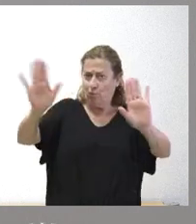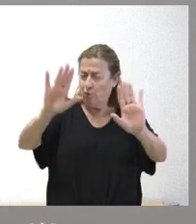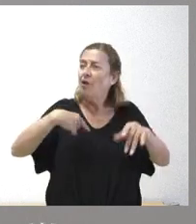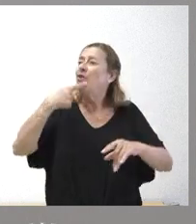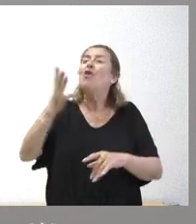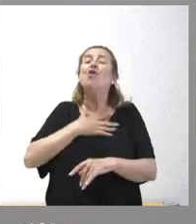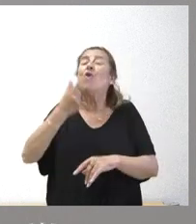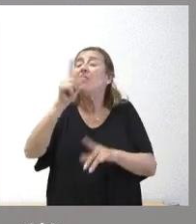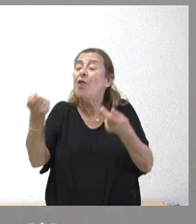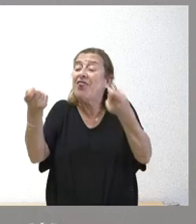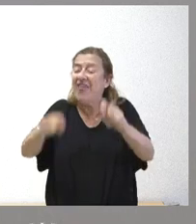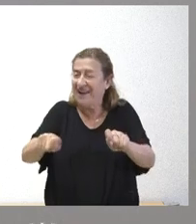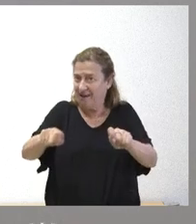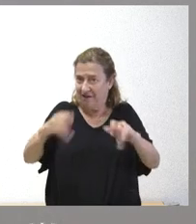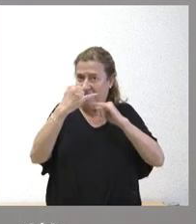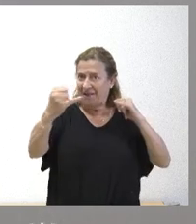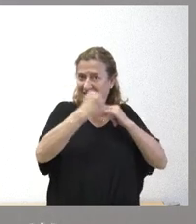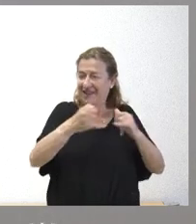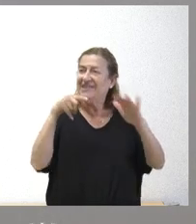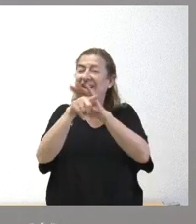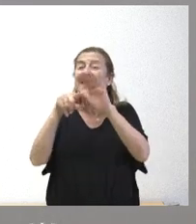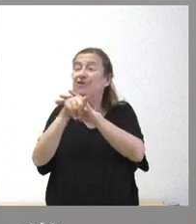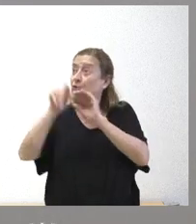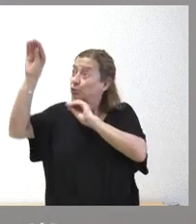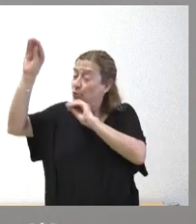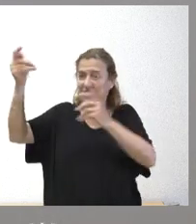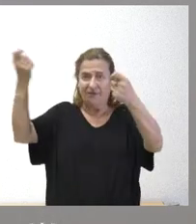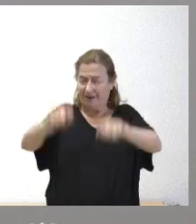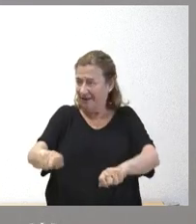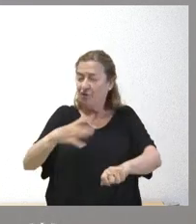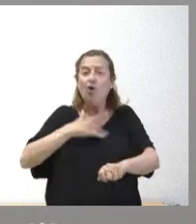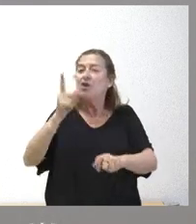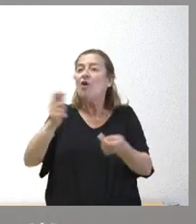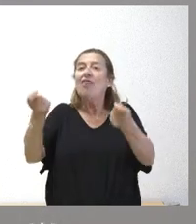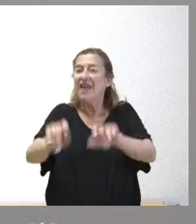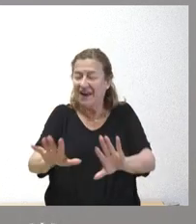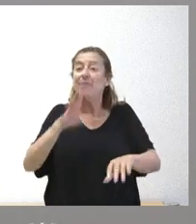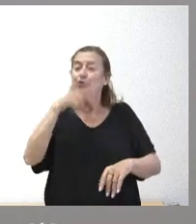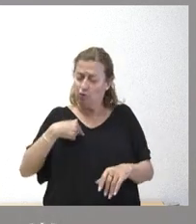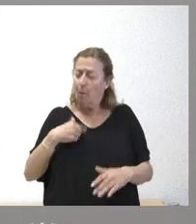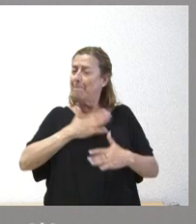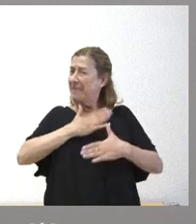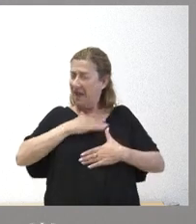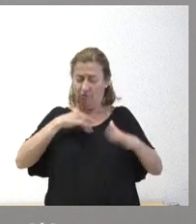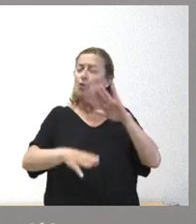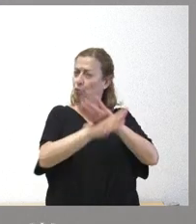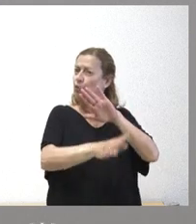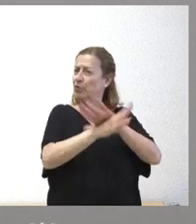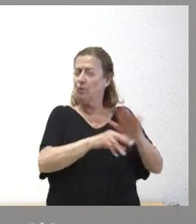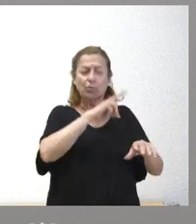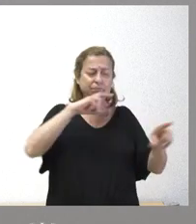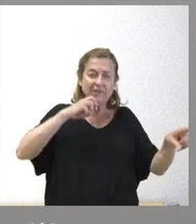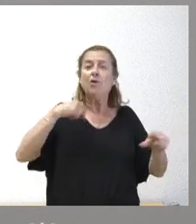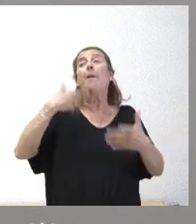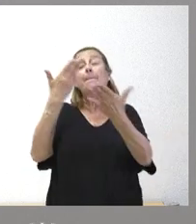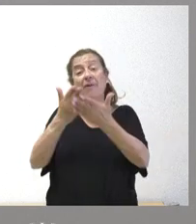cierre ninguna línea de las que corresponda a gestionar y de las que esté gestionando el Gobierno. Y, por tanto, nosotros seguimos manteniendo las nuestras, pedimos al Gobierno